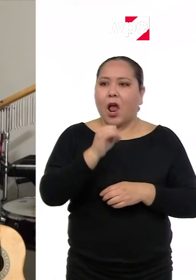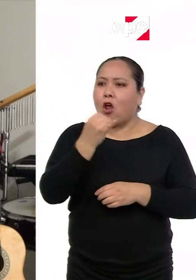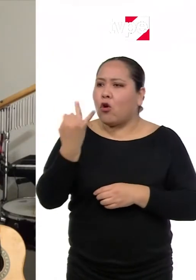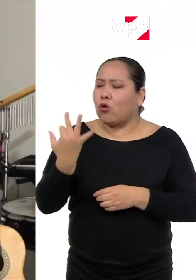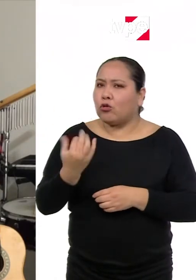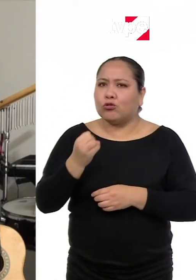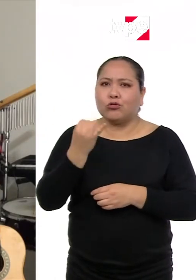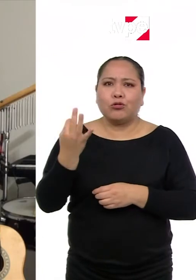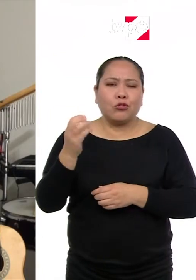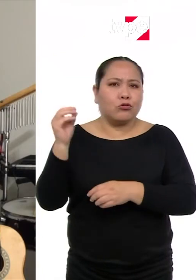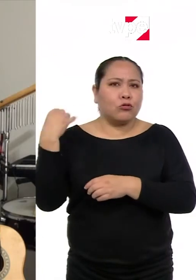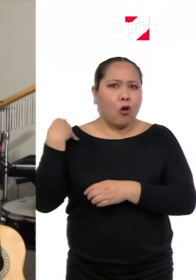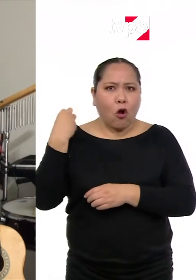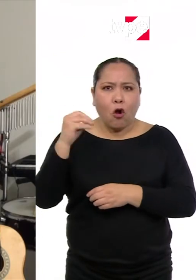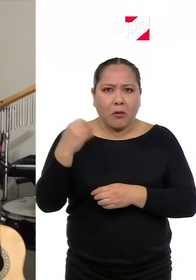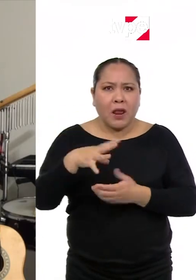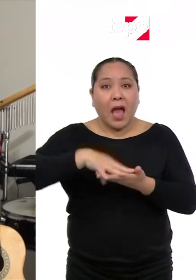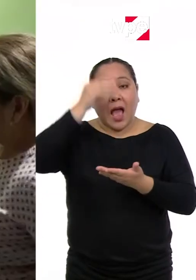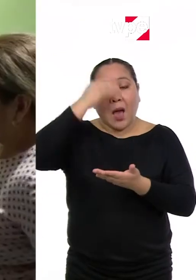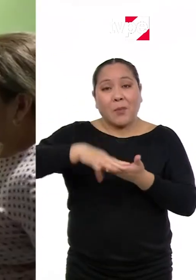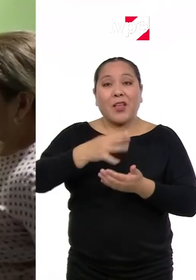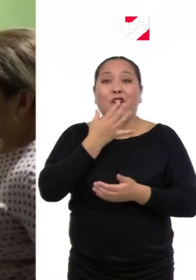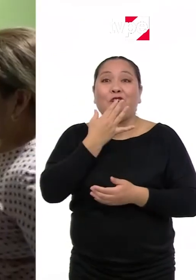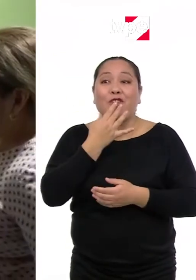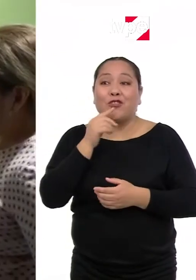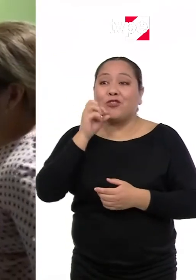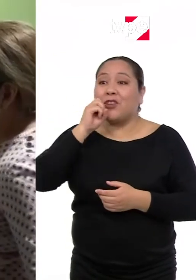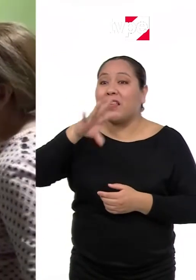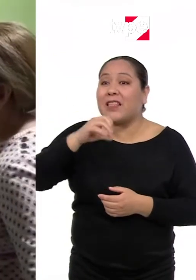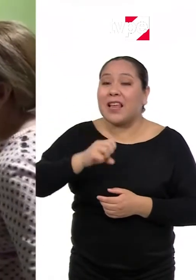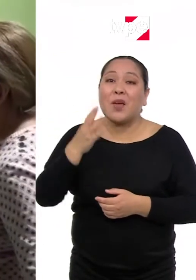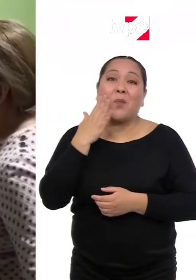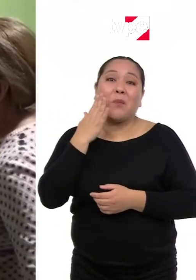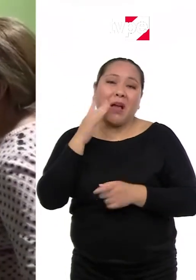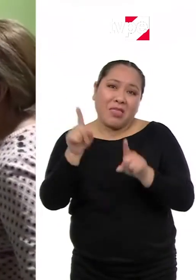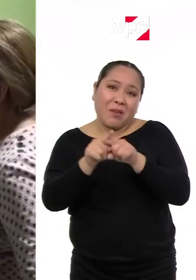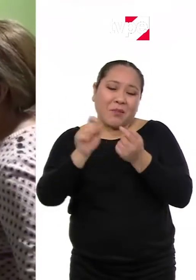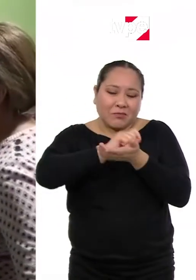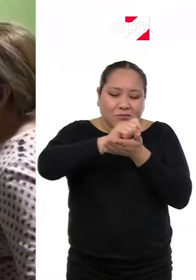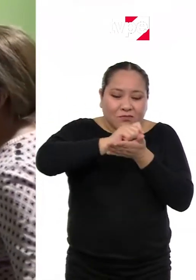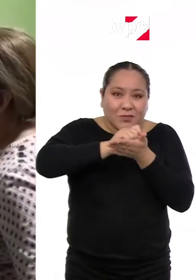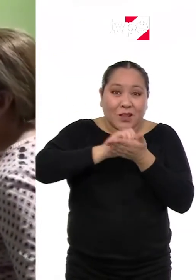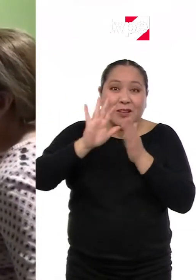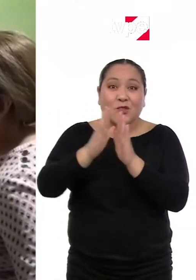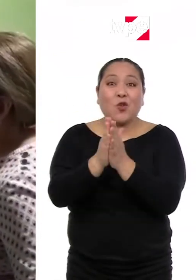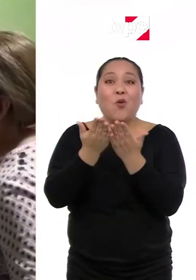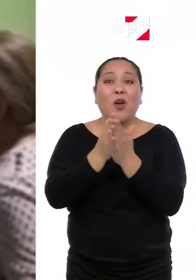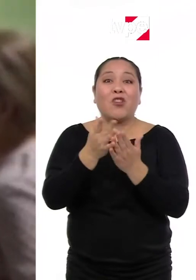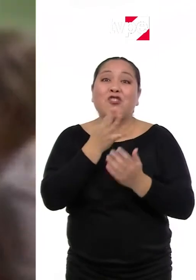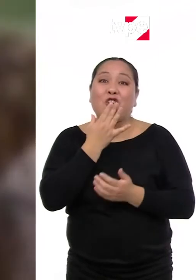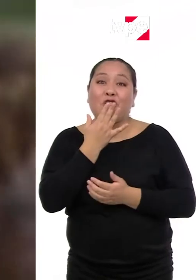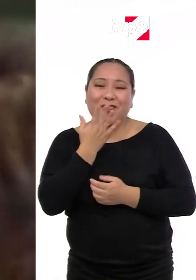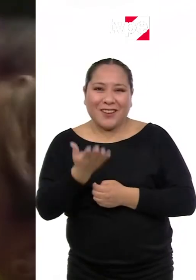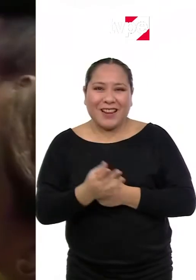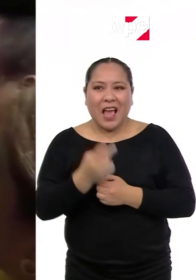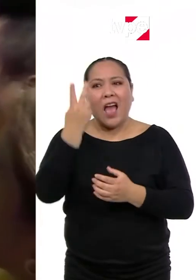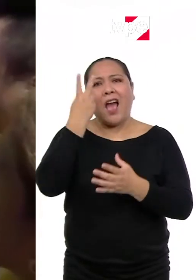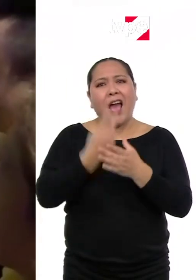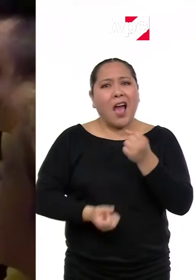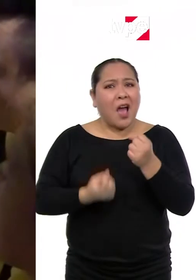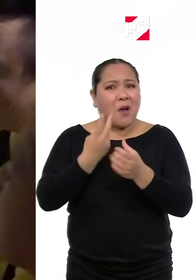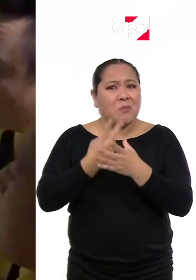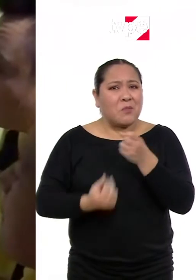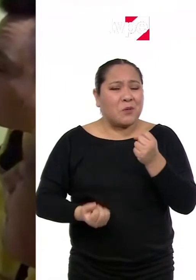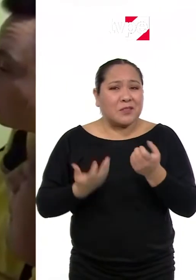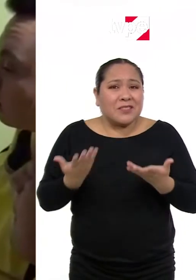otros jóvenes que aprenden por colores, yo les voy listando y la mamita va apuntando también en su cuaderno los colores. Y